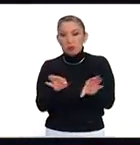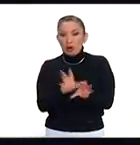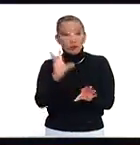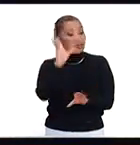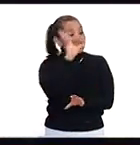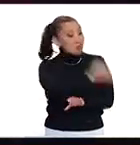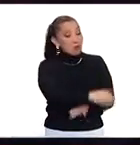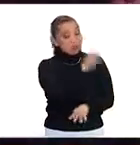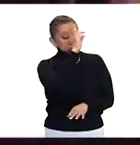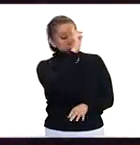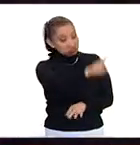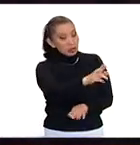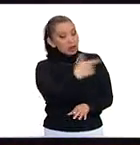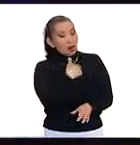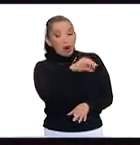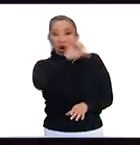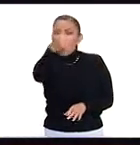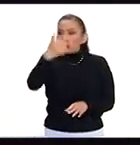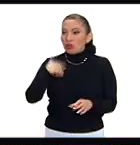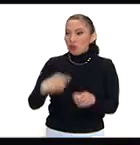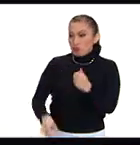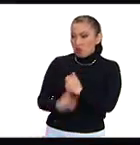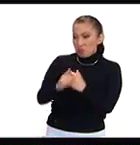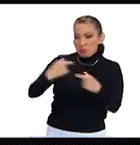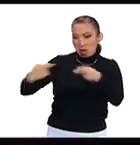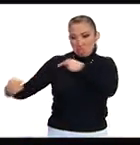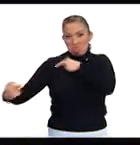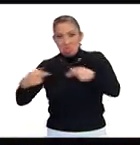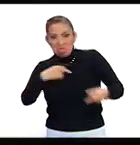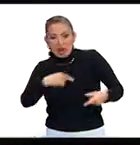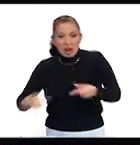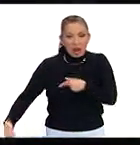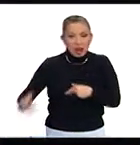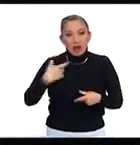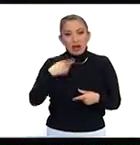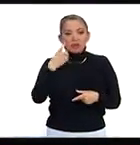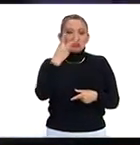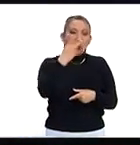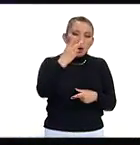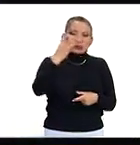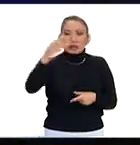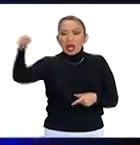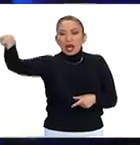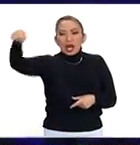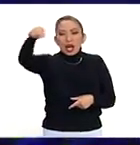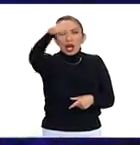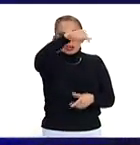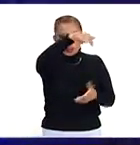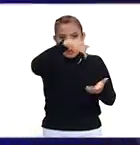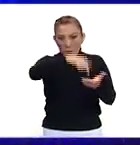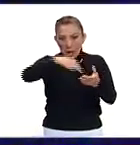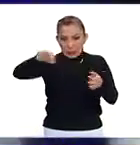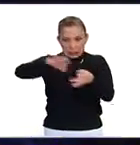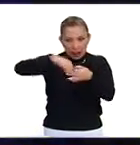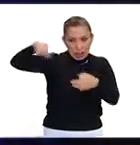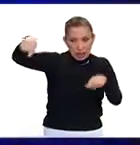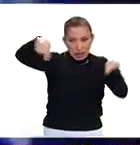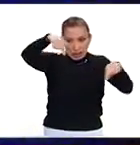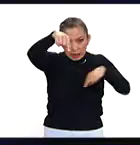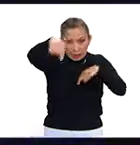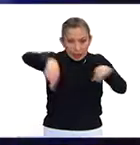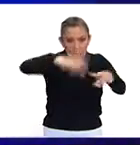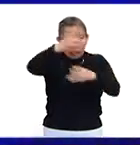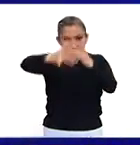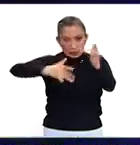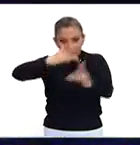lo dejaron, se enfrentó a otro, se habla de dos o tres incidentes en puntos aledaños a esta